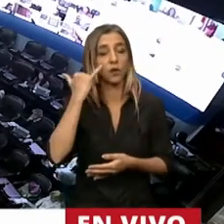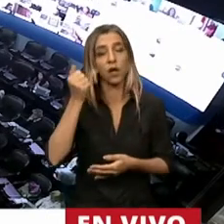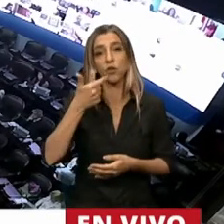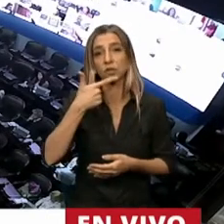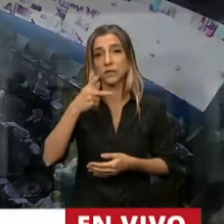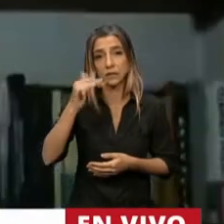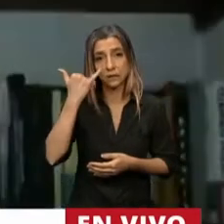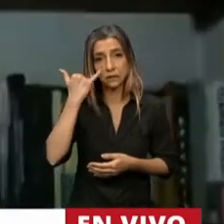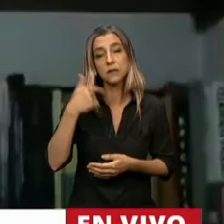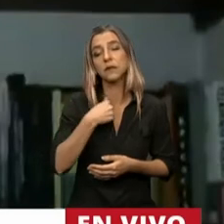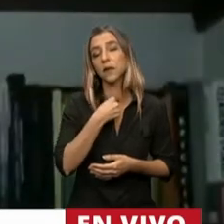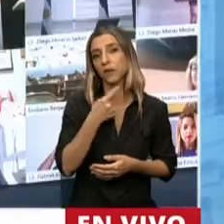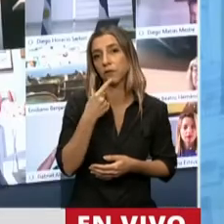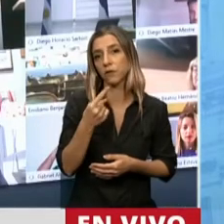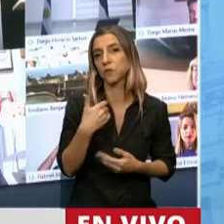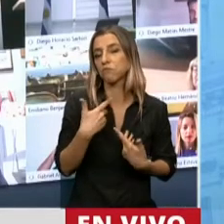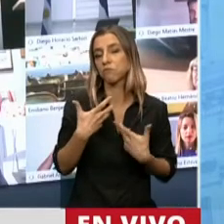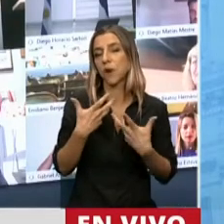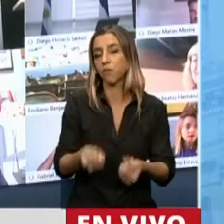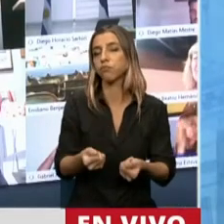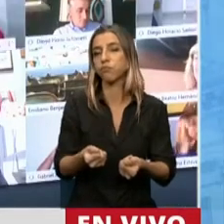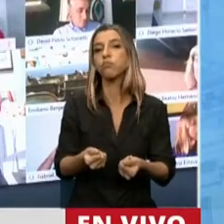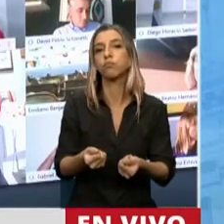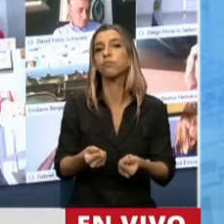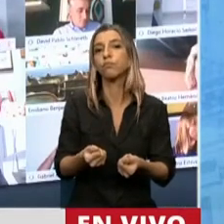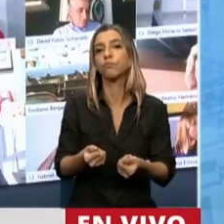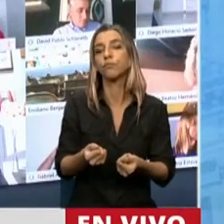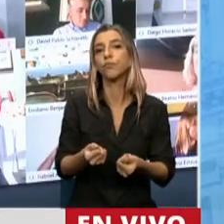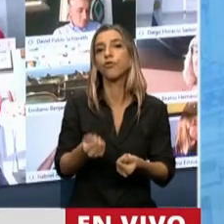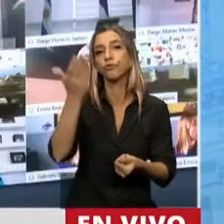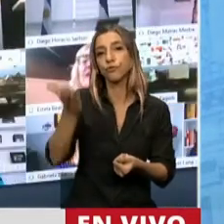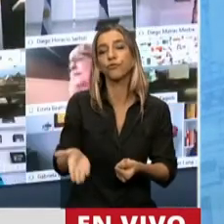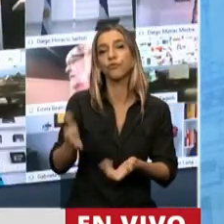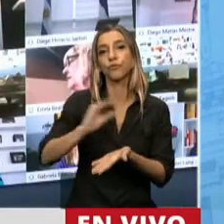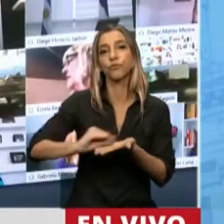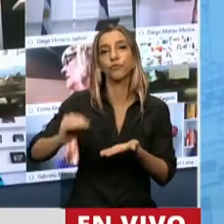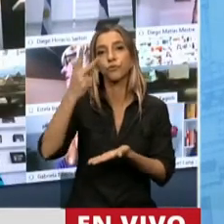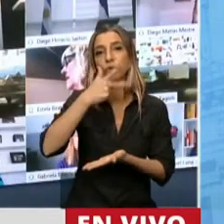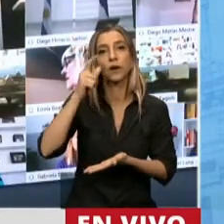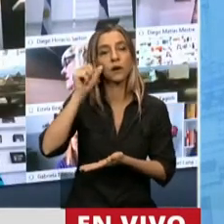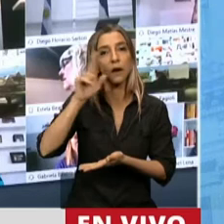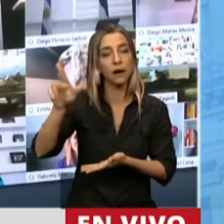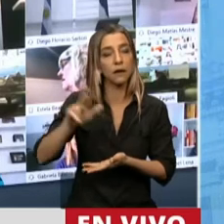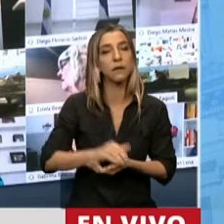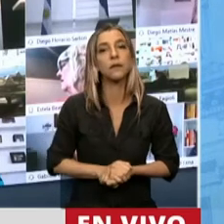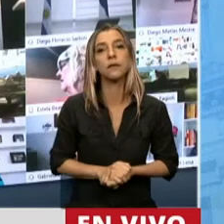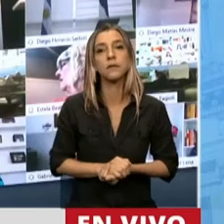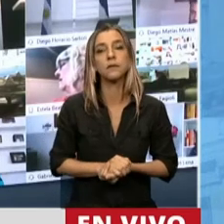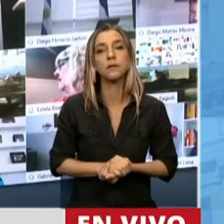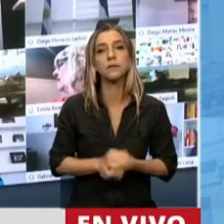solidaridad total con Carlos Heller y expresar que,